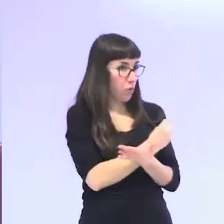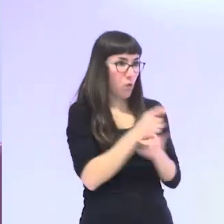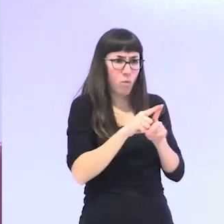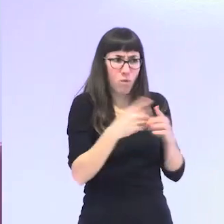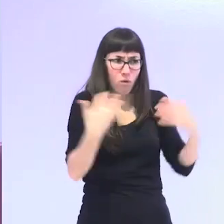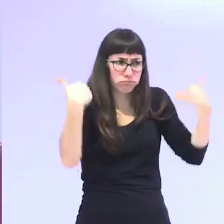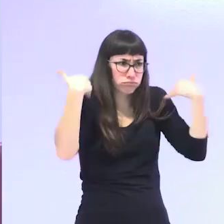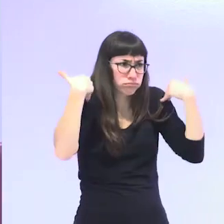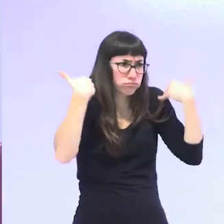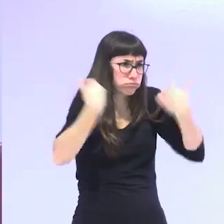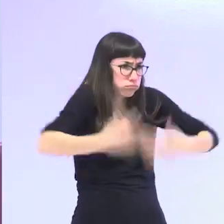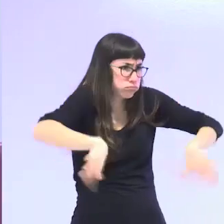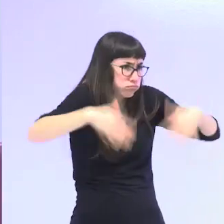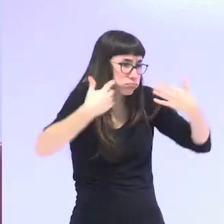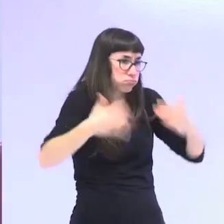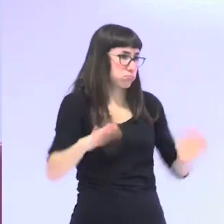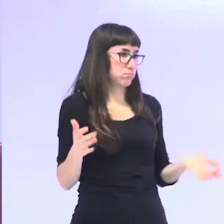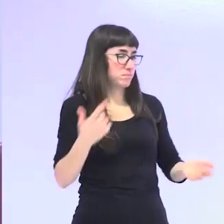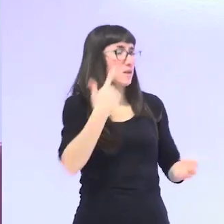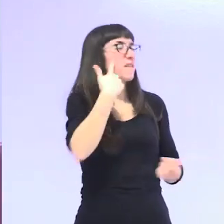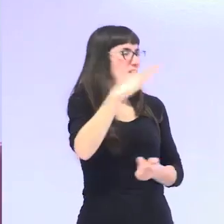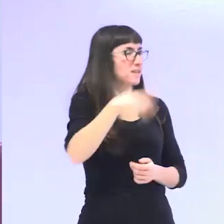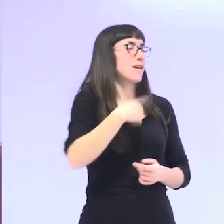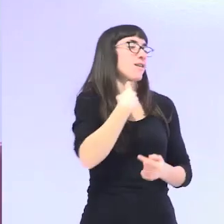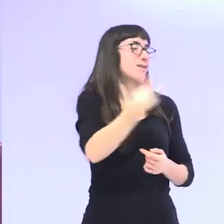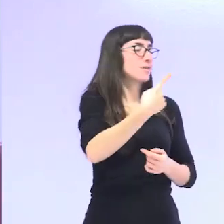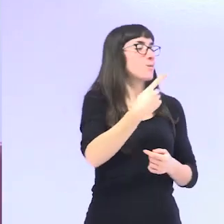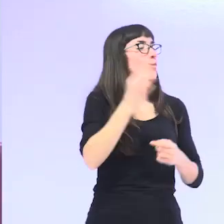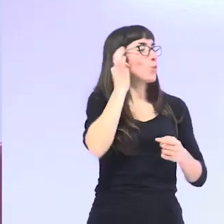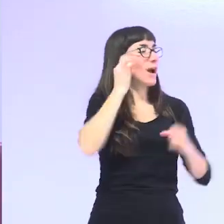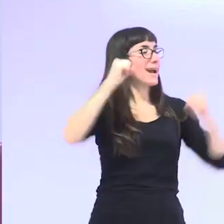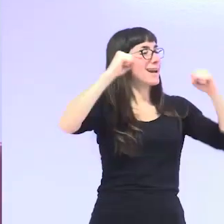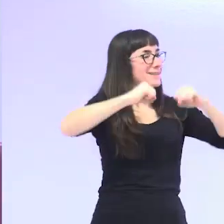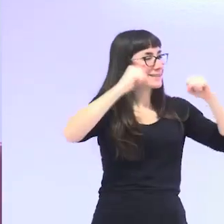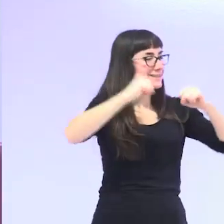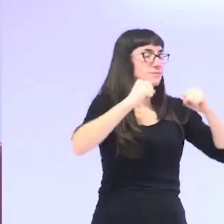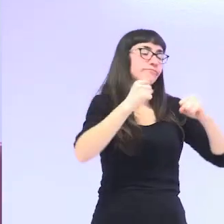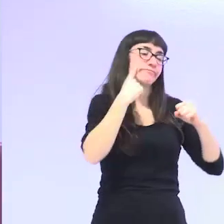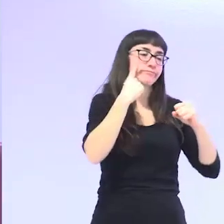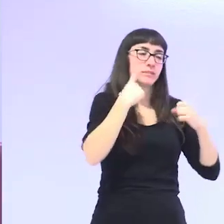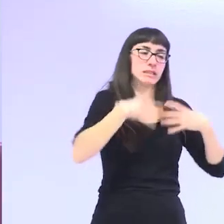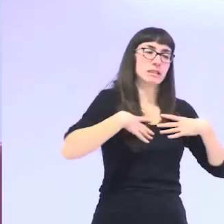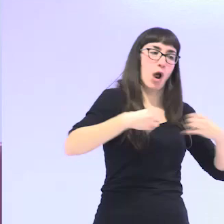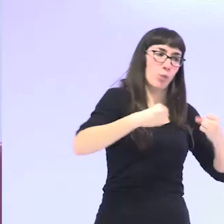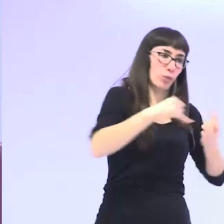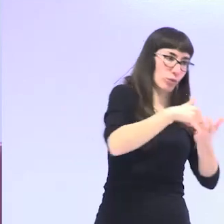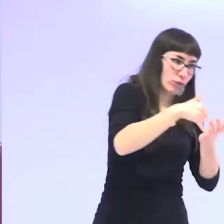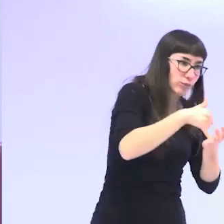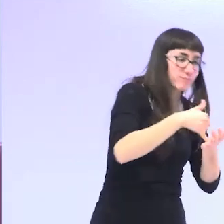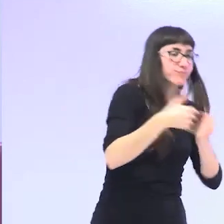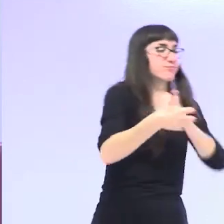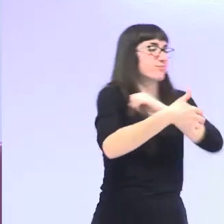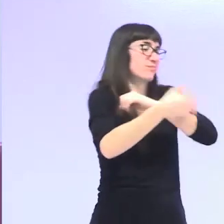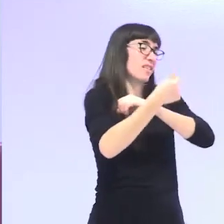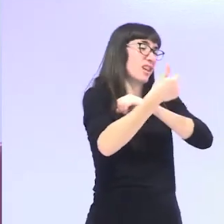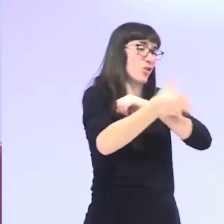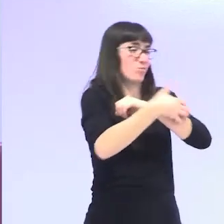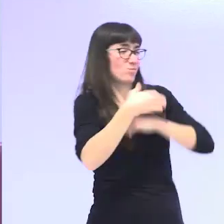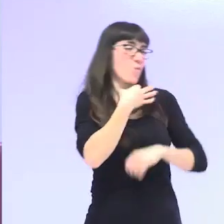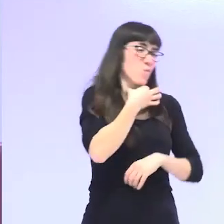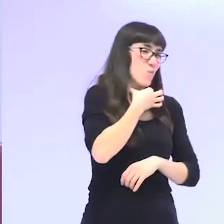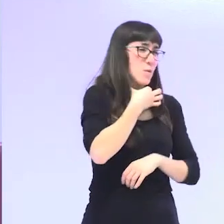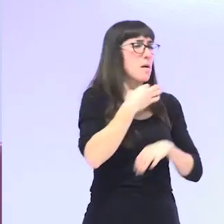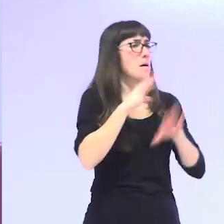pero fijaros que yo os he dicho que las mujeres pueden llegar con carencias con peor salud con menos recursos económicos pero aún así las